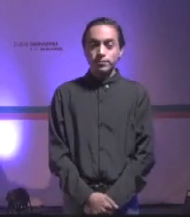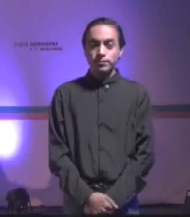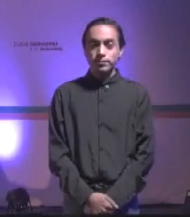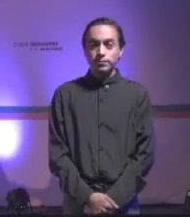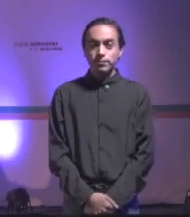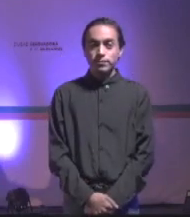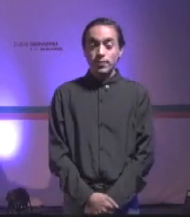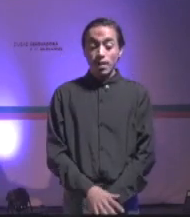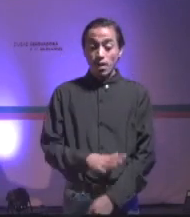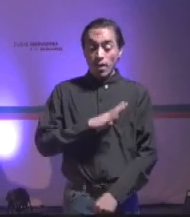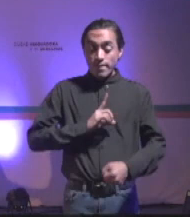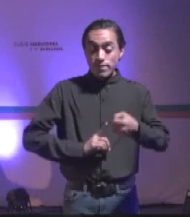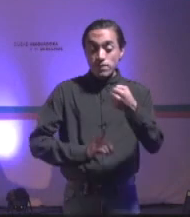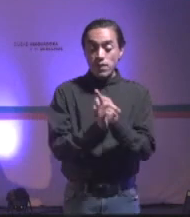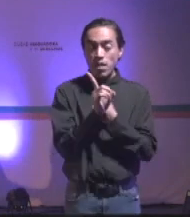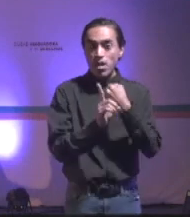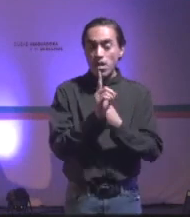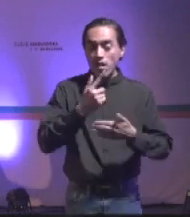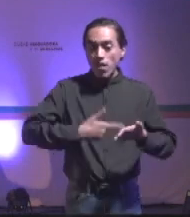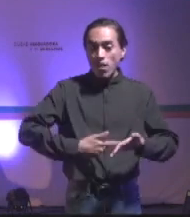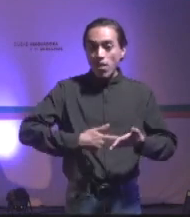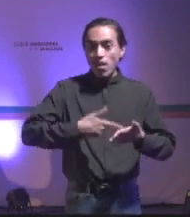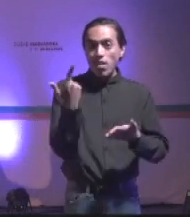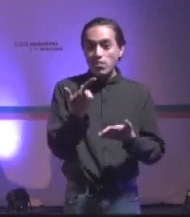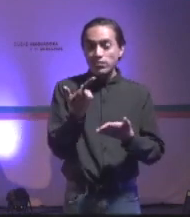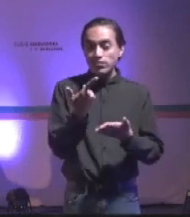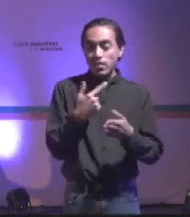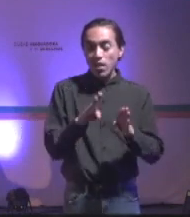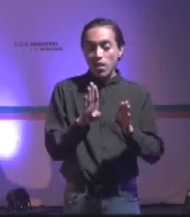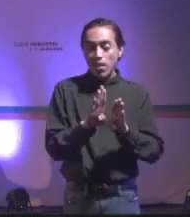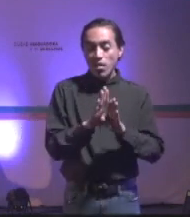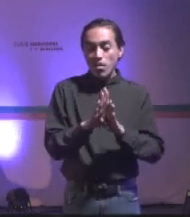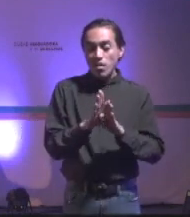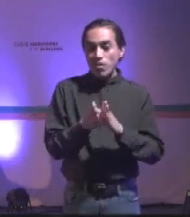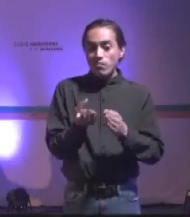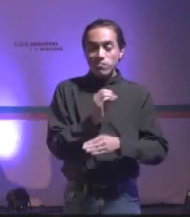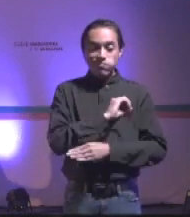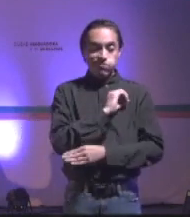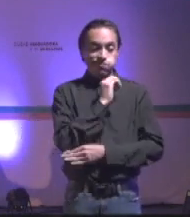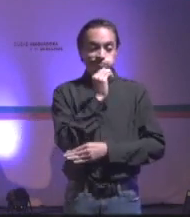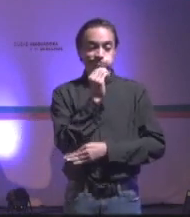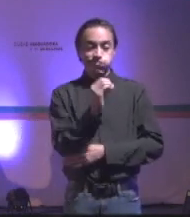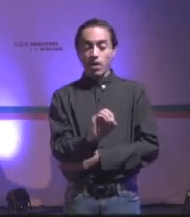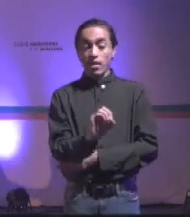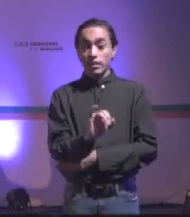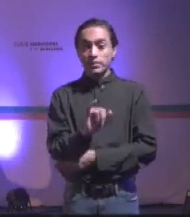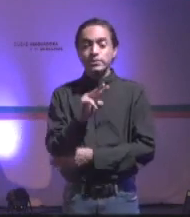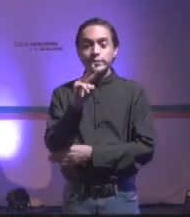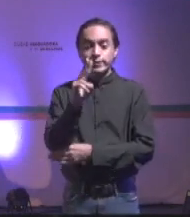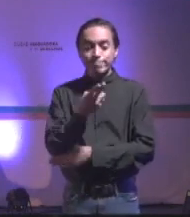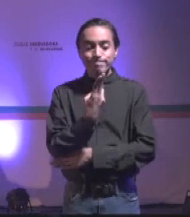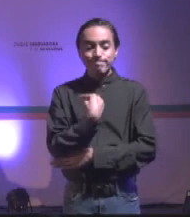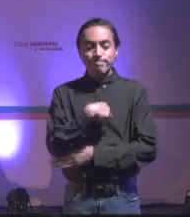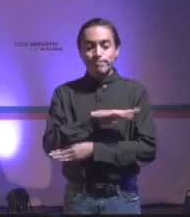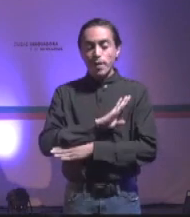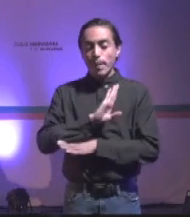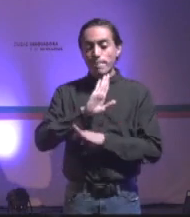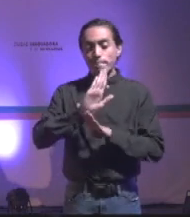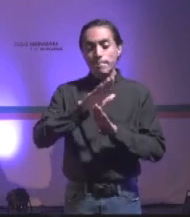Tenemos un problema grave en las redes de odio. Es cierto, hemos sido atacados